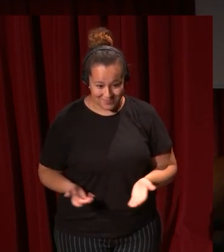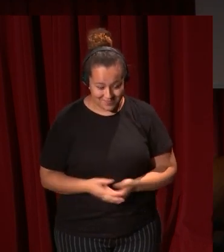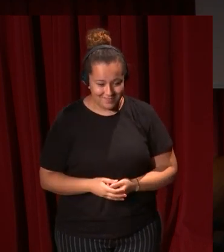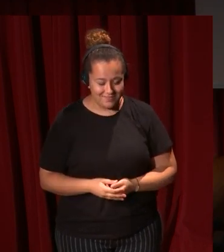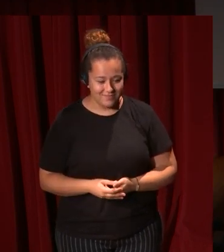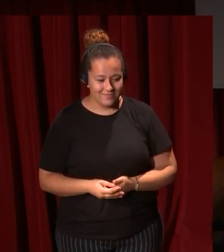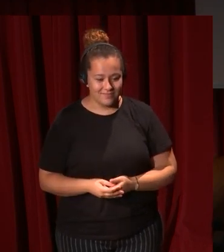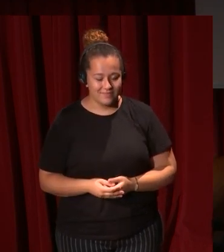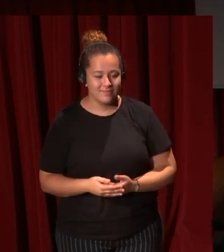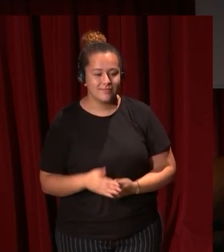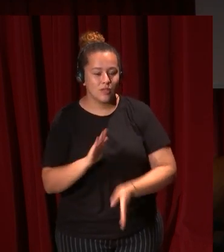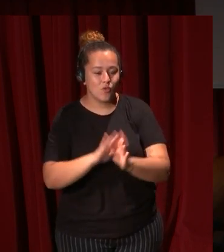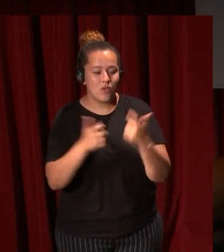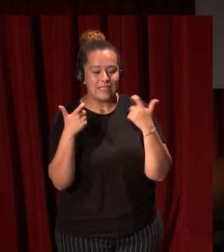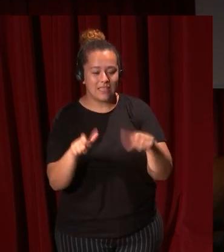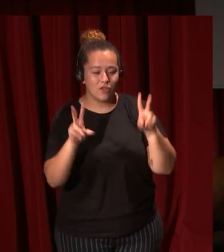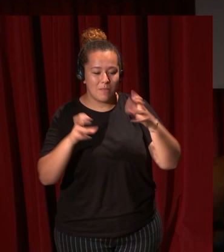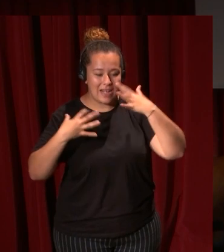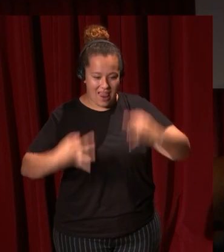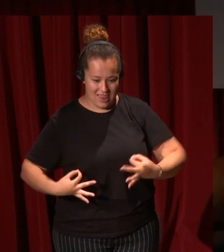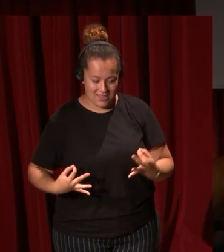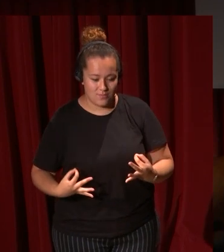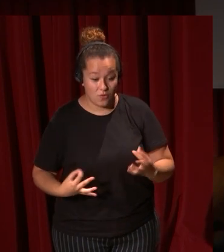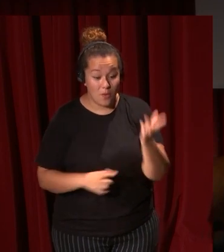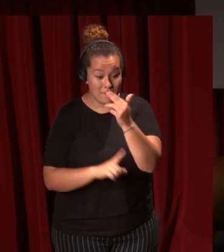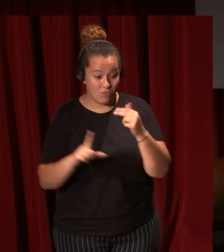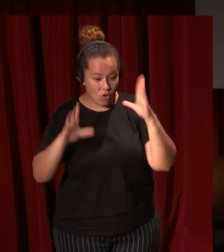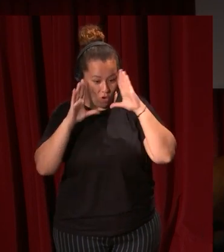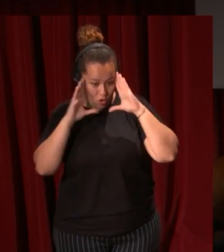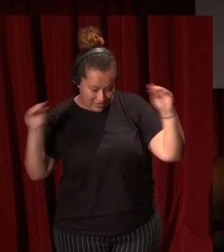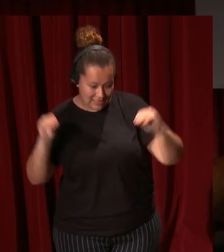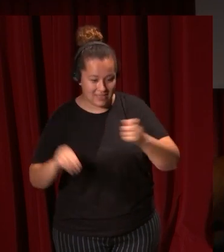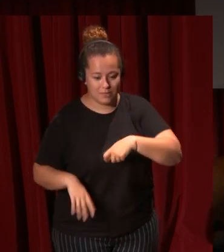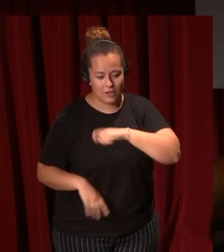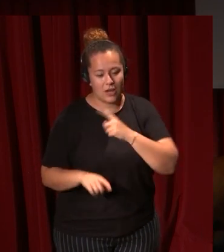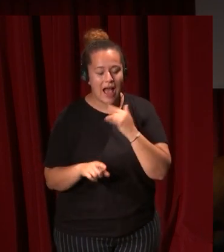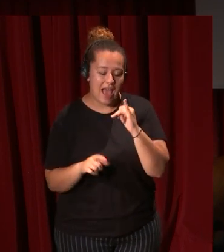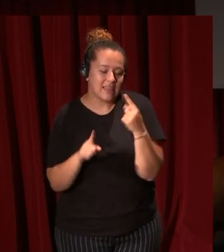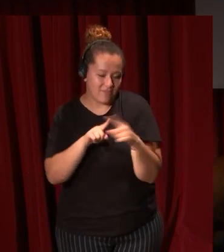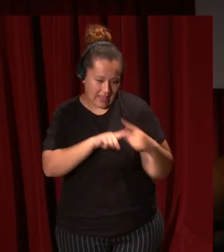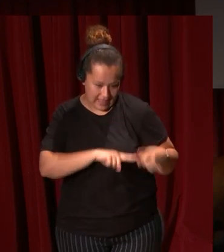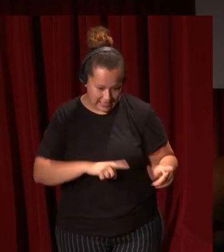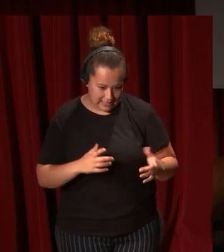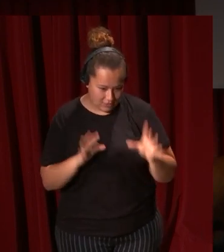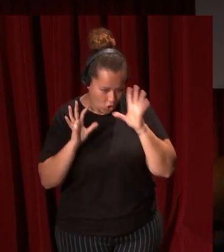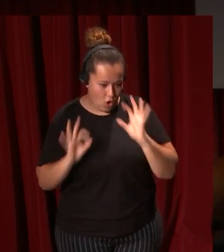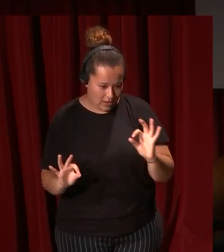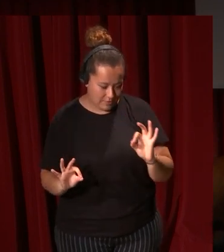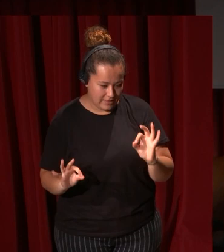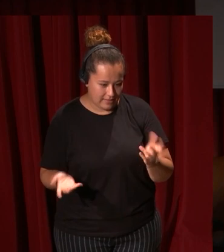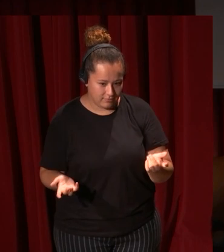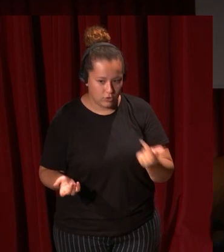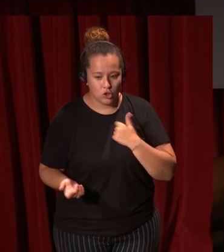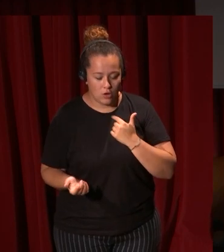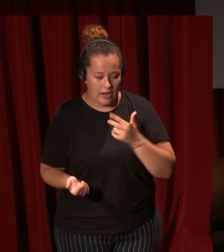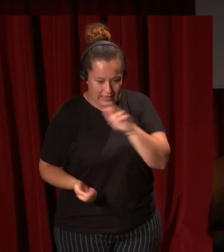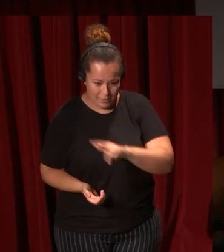siguiendo con esta sección del realismo la pintura holandesa y la española tienen diferencias evidentemente insisto en que no